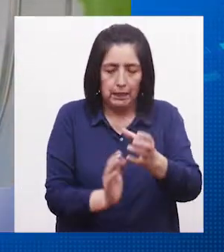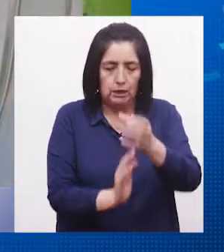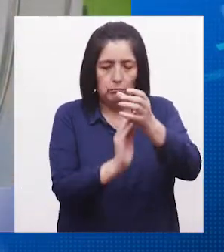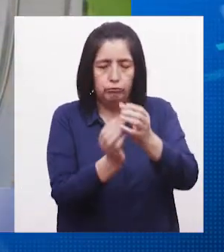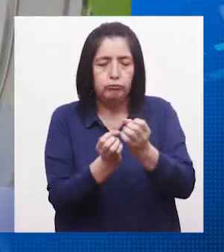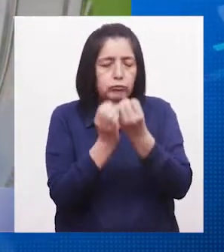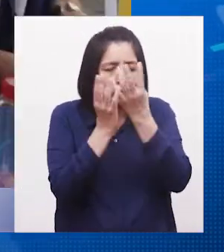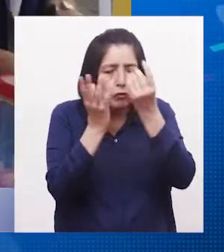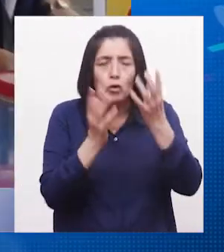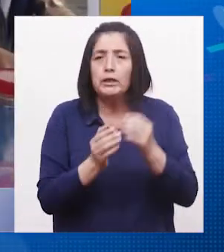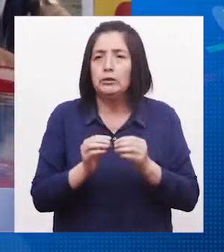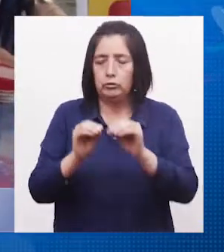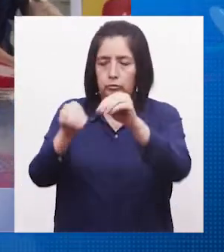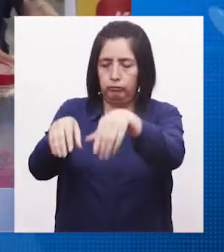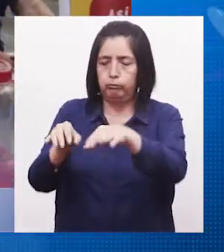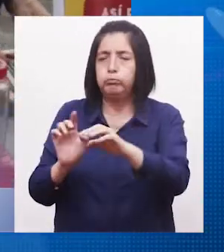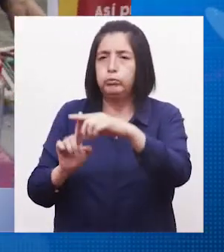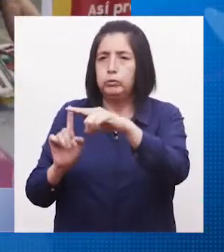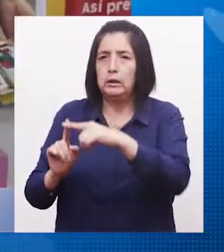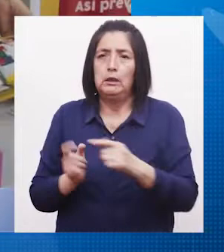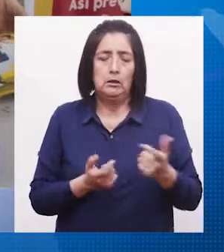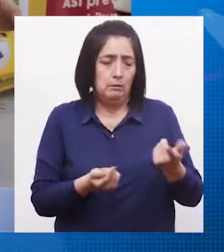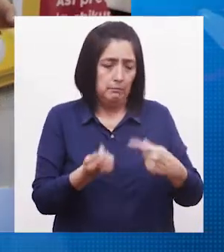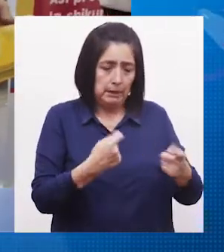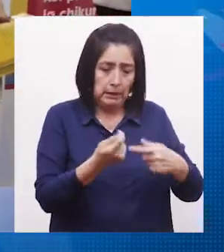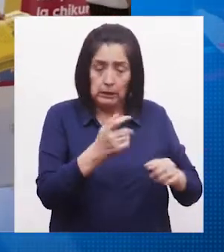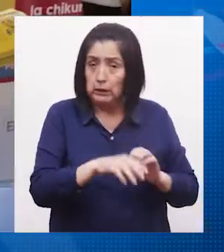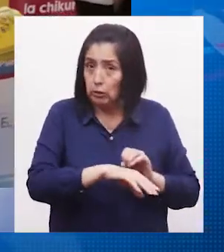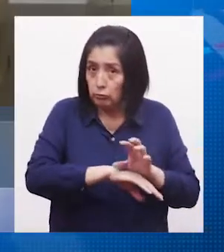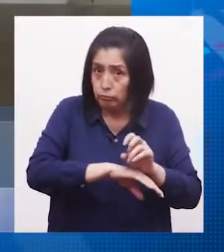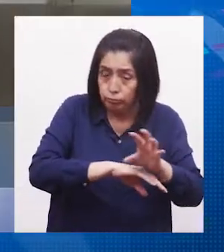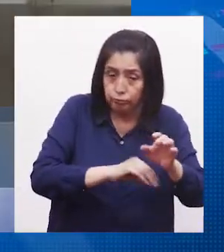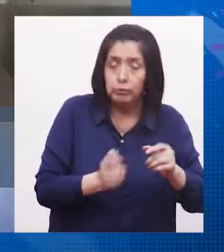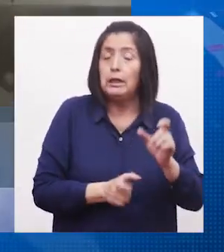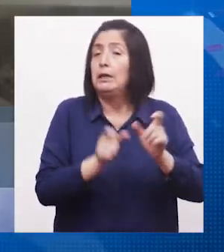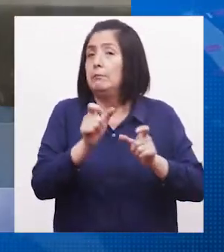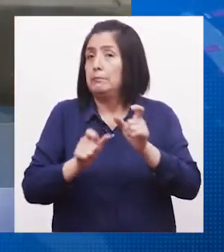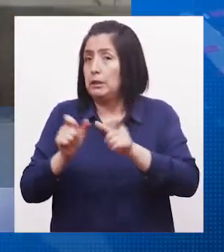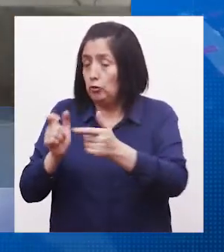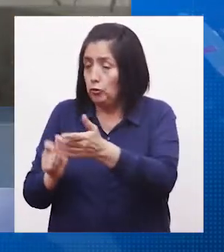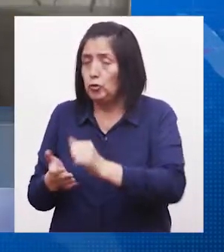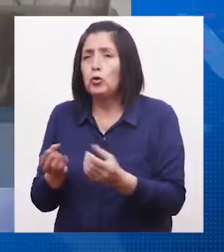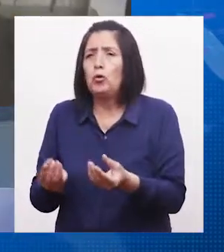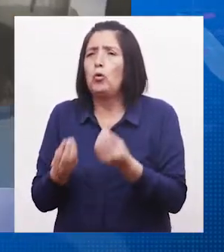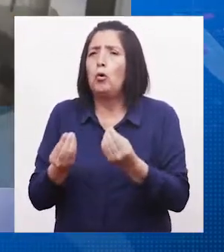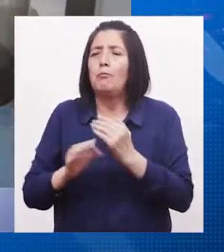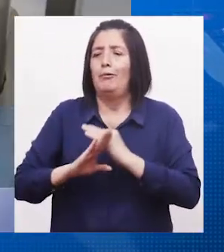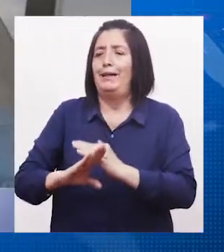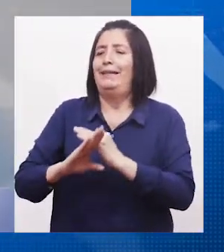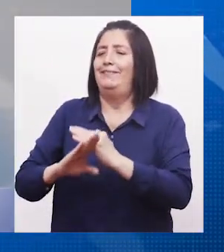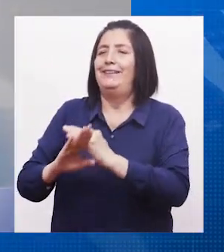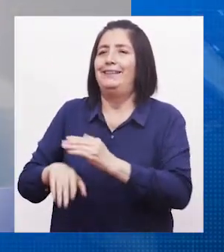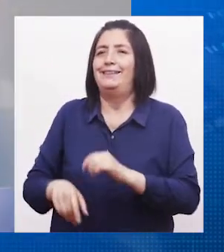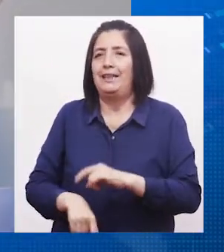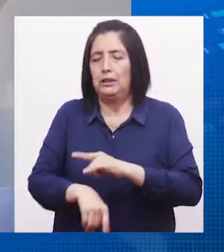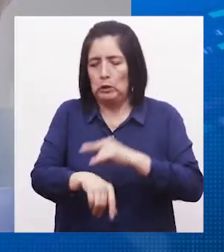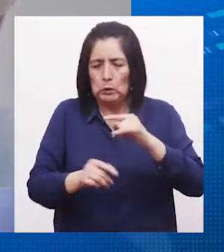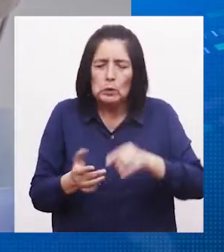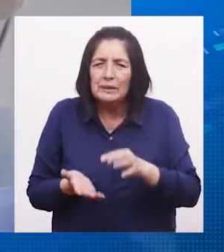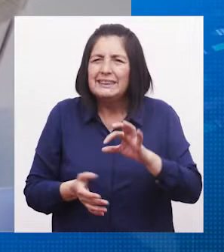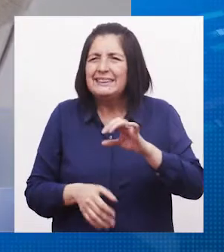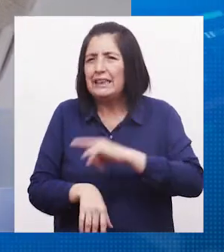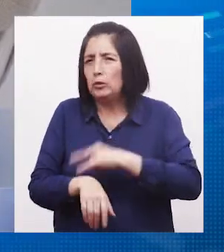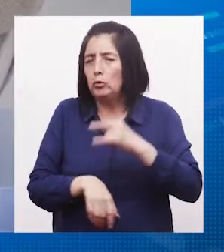en casa Y en los cementerios Orientaron a los vendedores de flores y a la población en general Sobre las formas de evitar la aparición de criaderos del